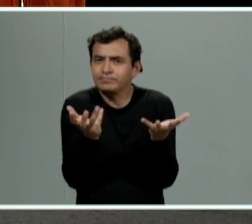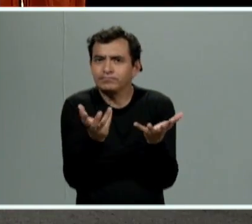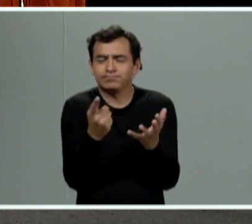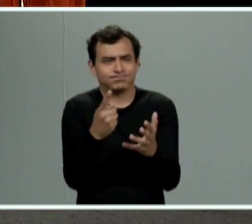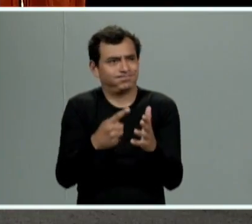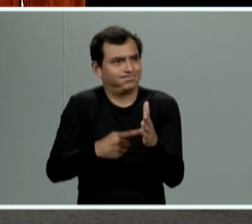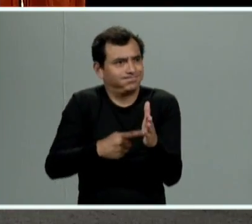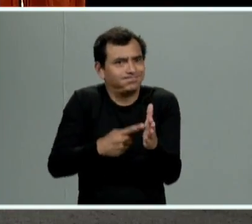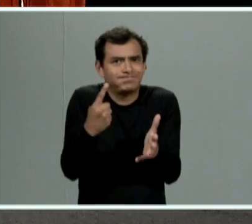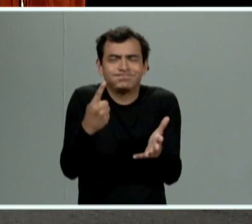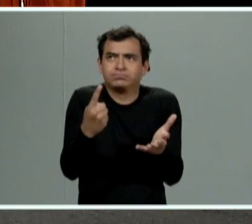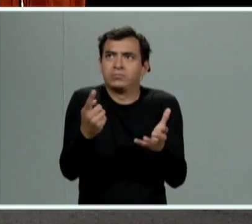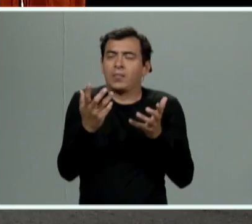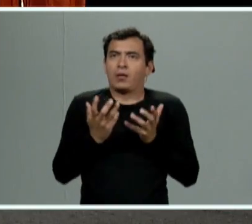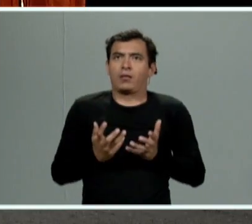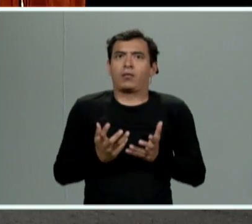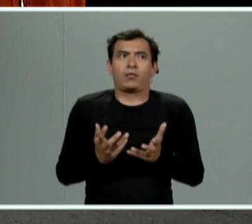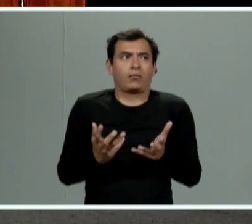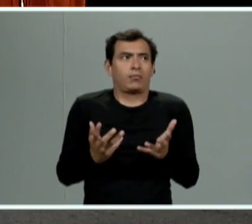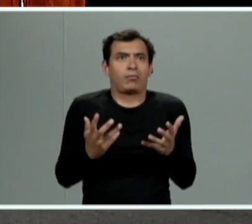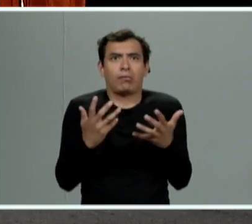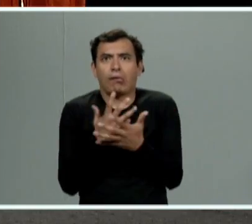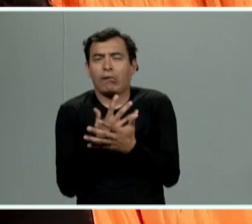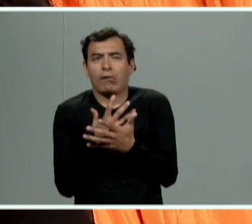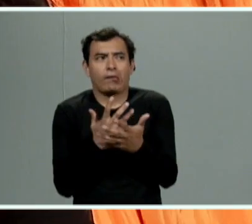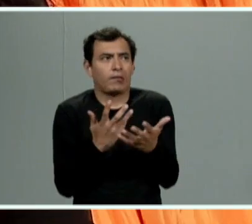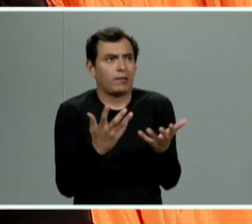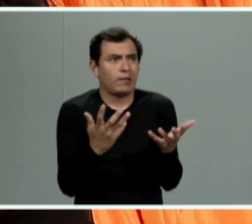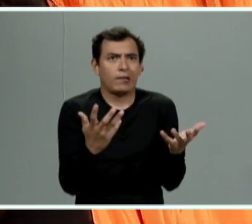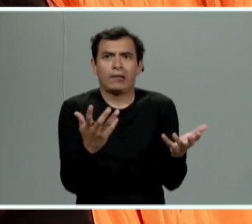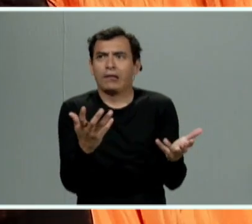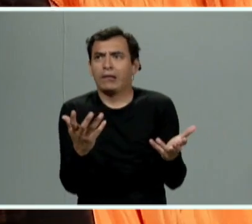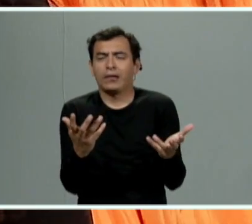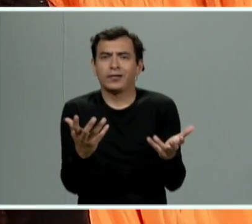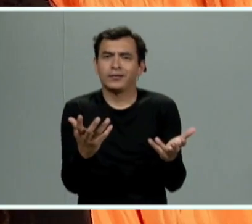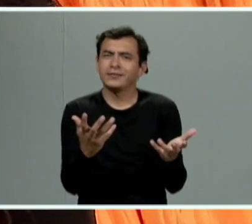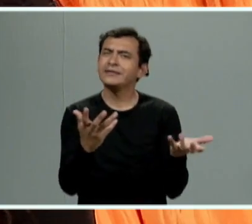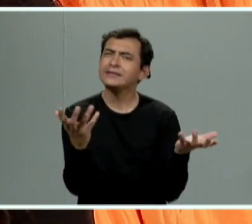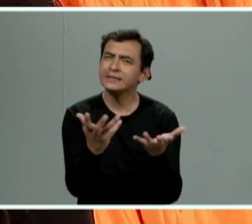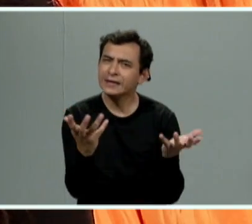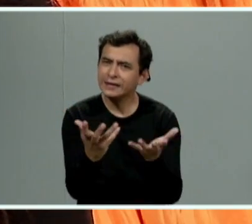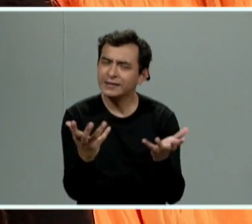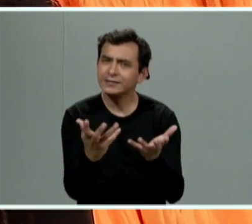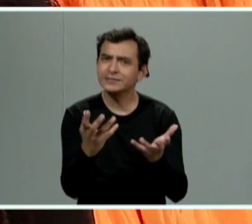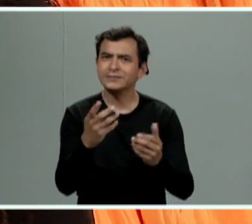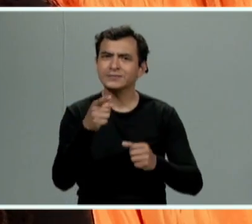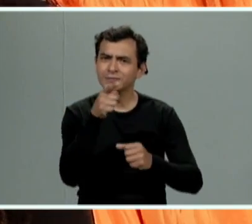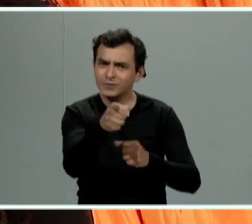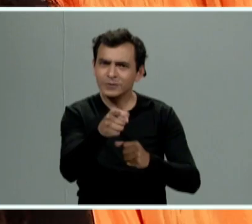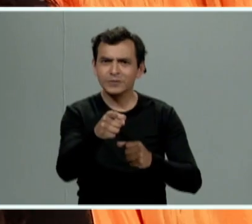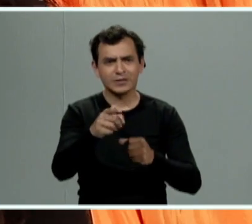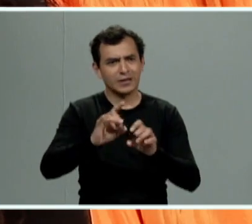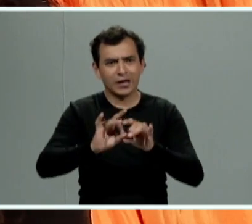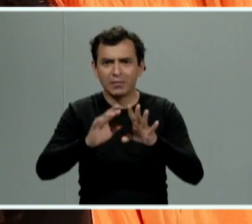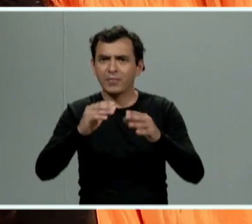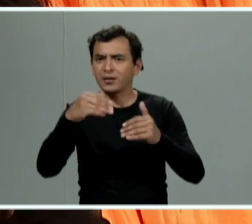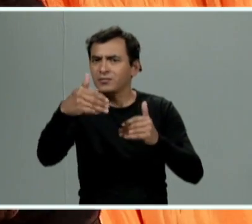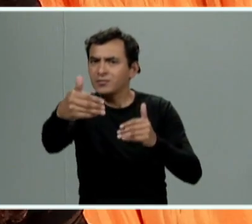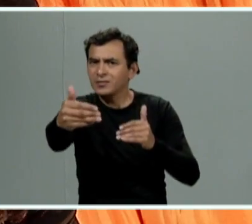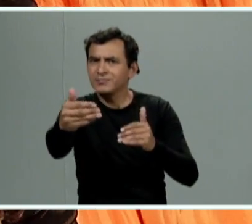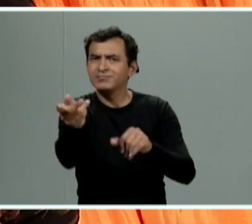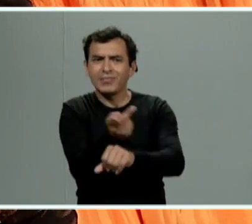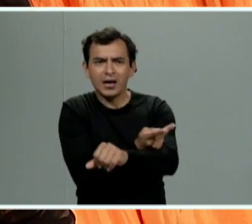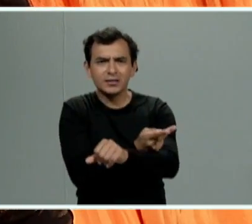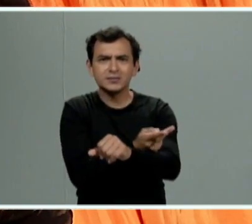que tenemos emocional o el shock que tenemos físico y todo esto pero que hay que hacer en estos casos para poder llevar hasta las